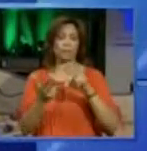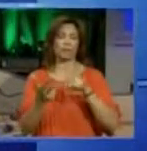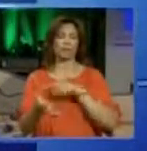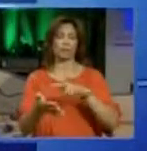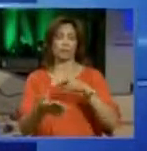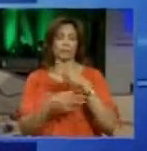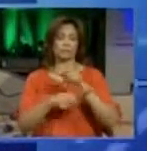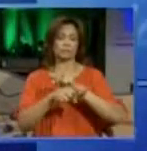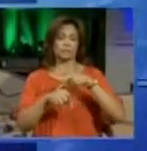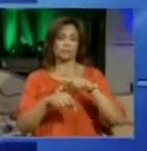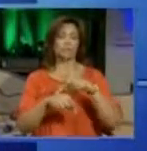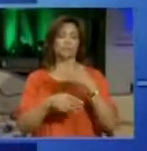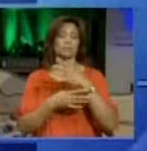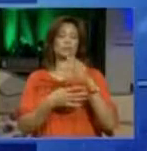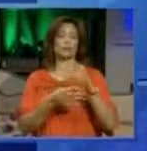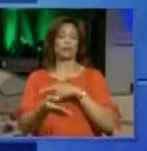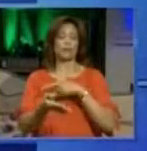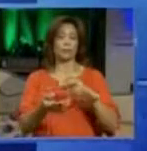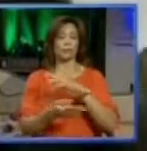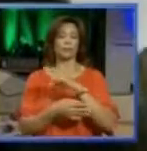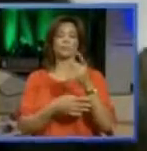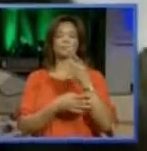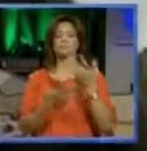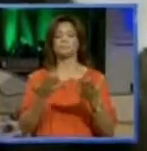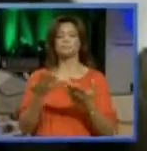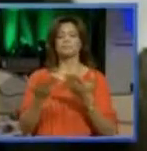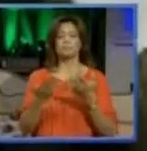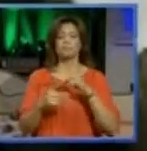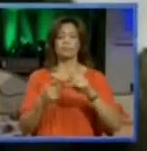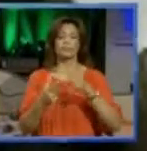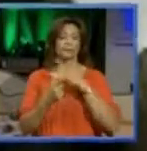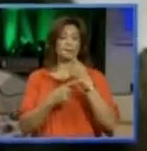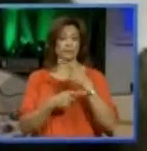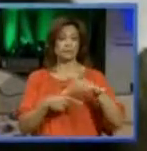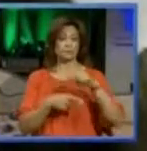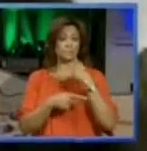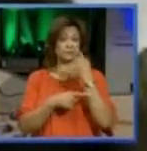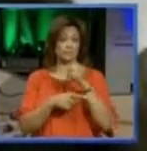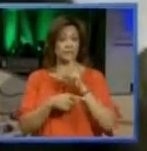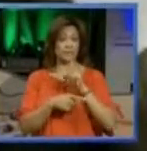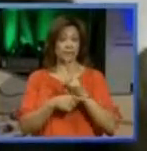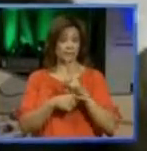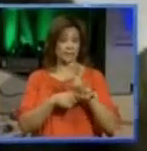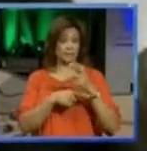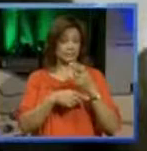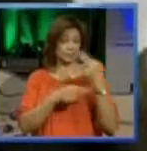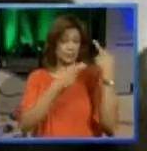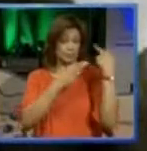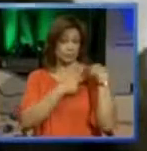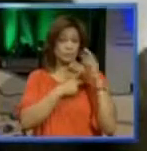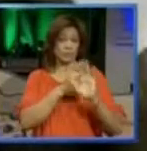de San Pedro de Mar, Macorís, La Romana. Y entonces, pues, mientras ella estaba en ese proceso,